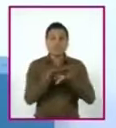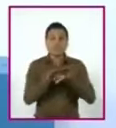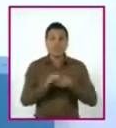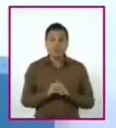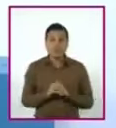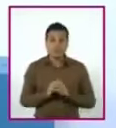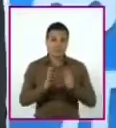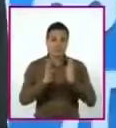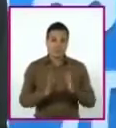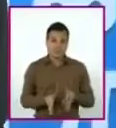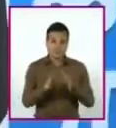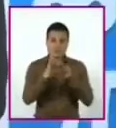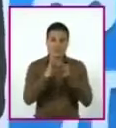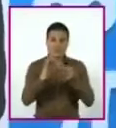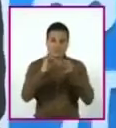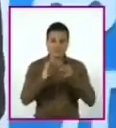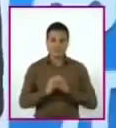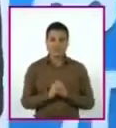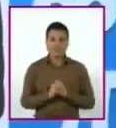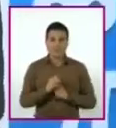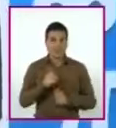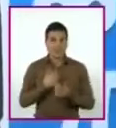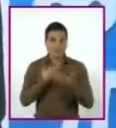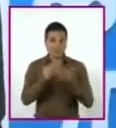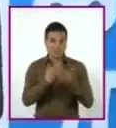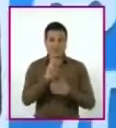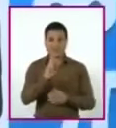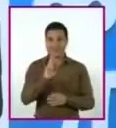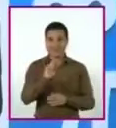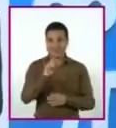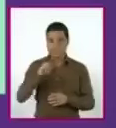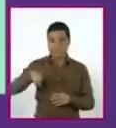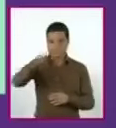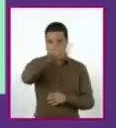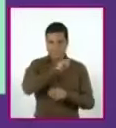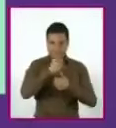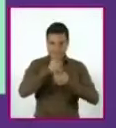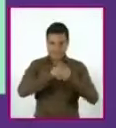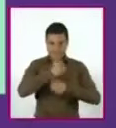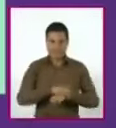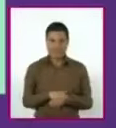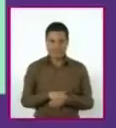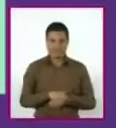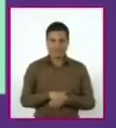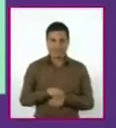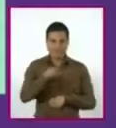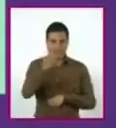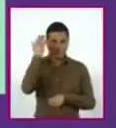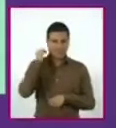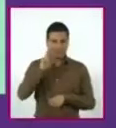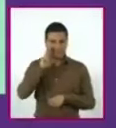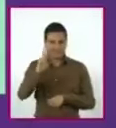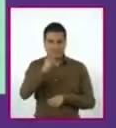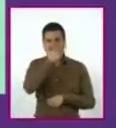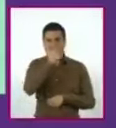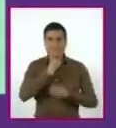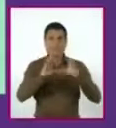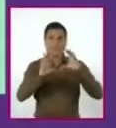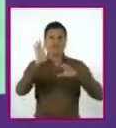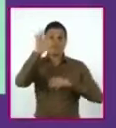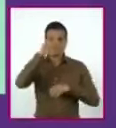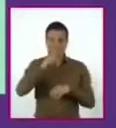del mismo. Les propongo un reto. ¿Han visto cuando un basquetbolista queda